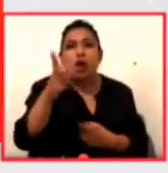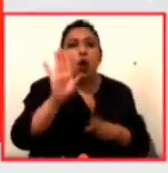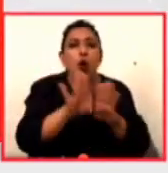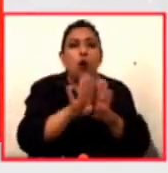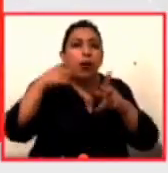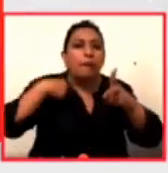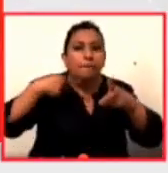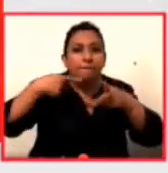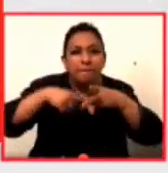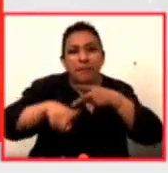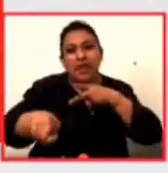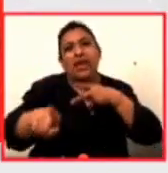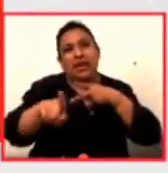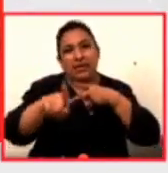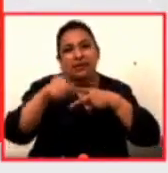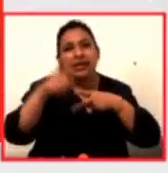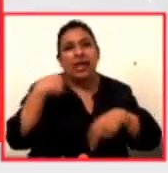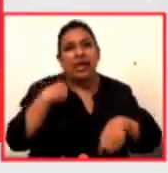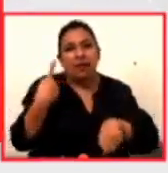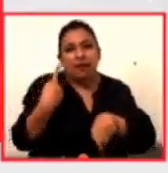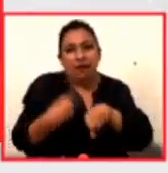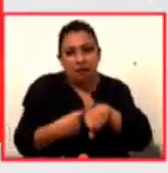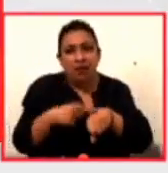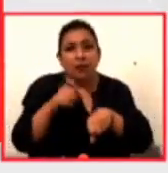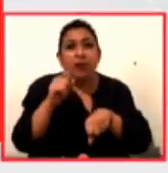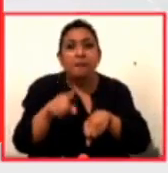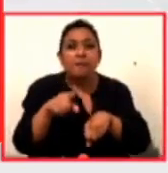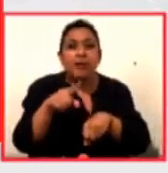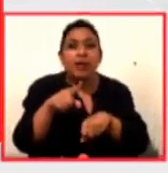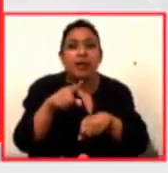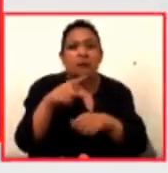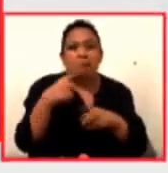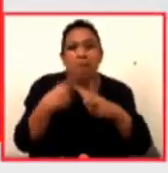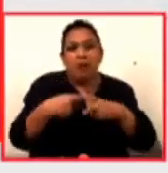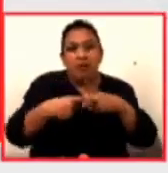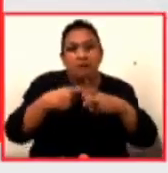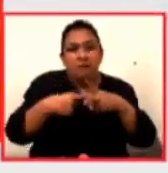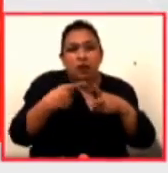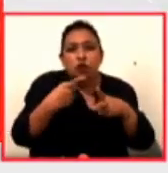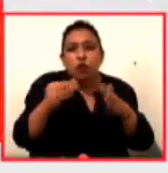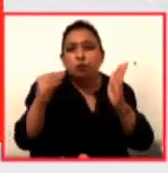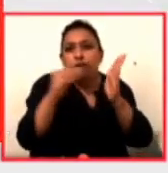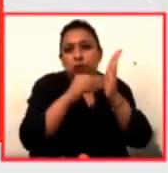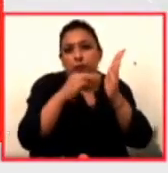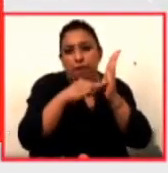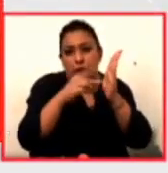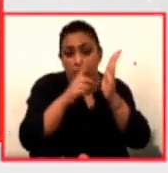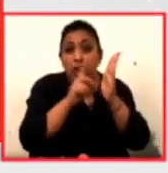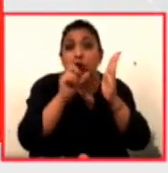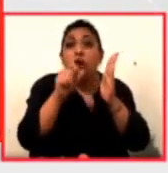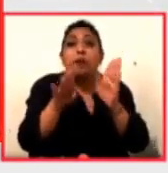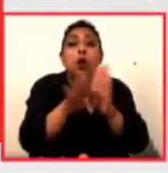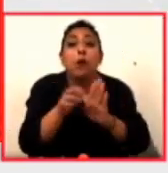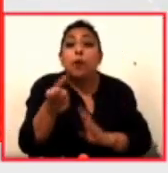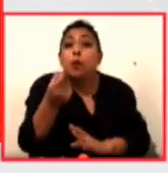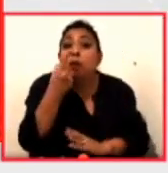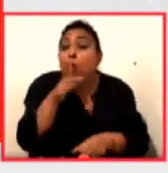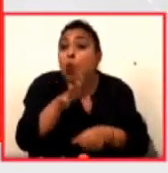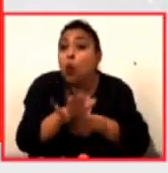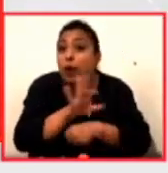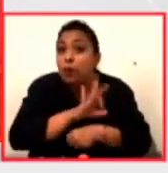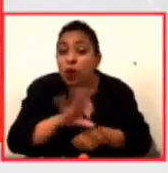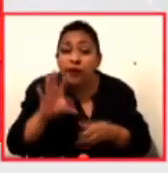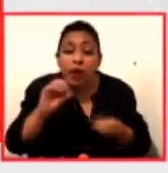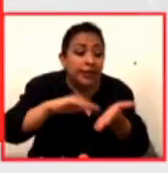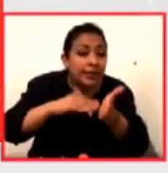crecimiento exponencial de la enfermedad, los modelos matemáticos empleados en su medición, las posibilidades de medicamentos y estrategias sociales